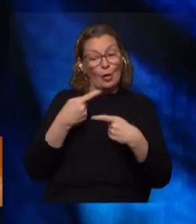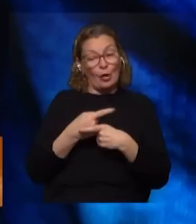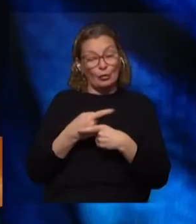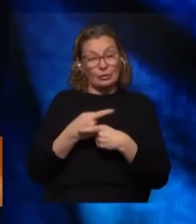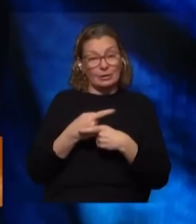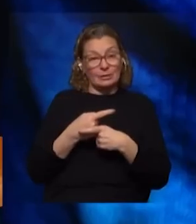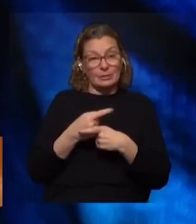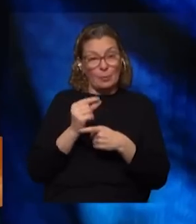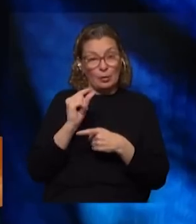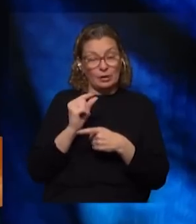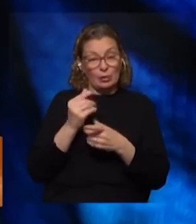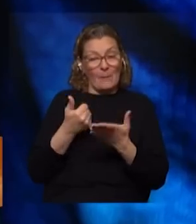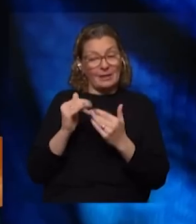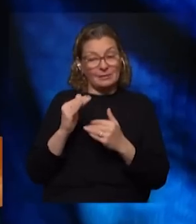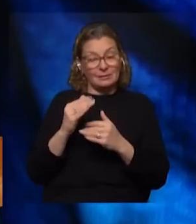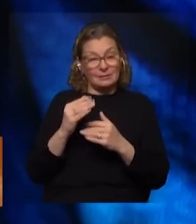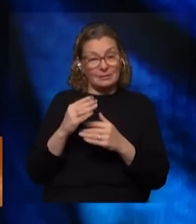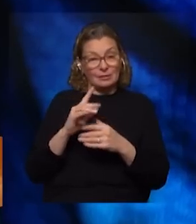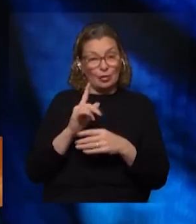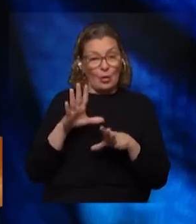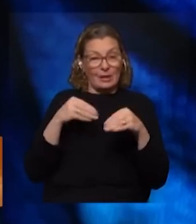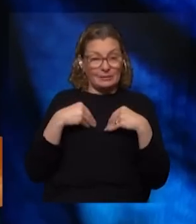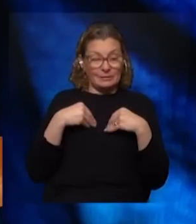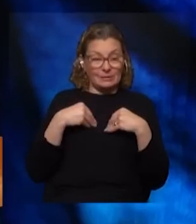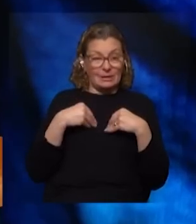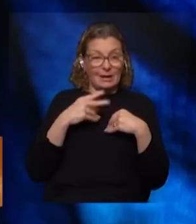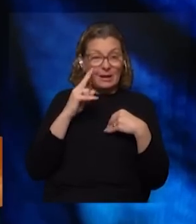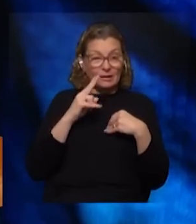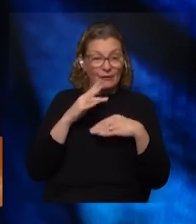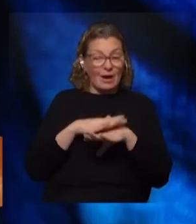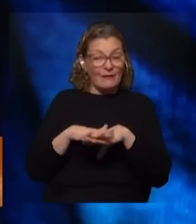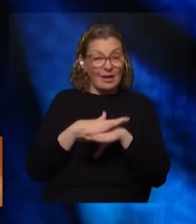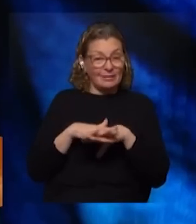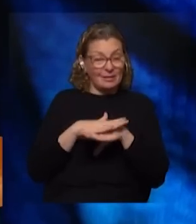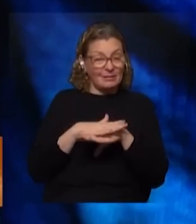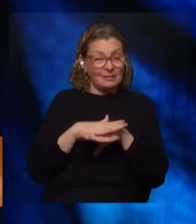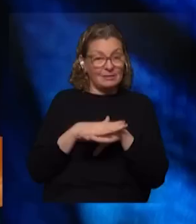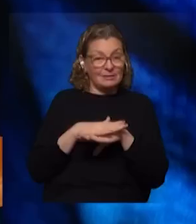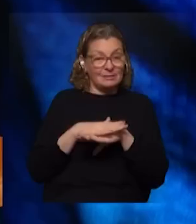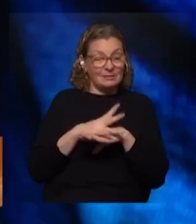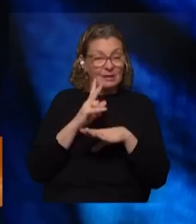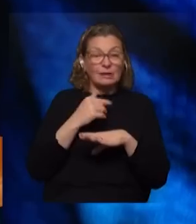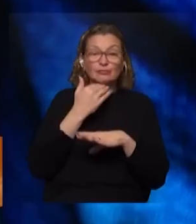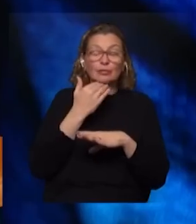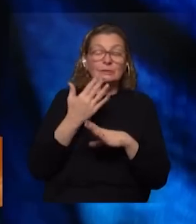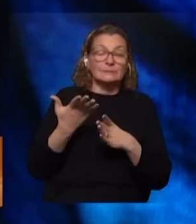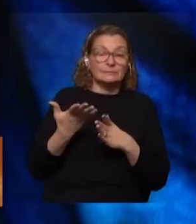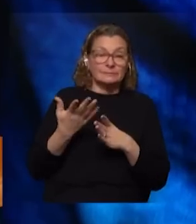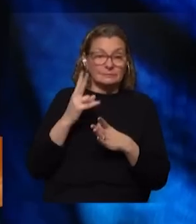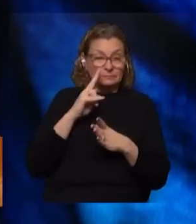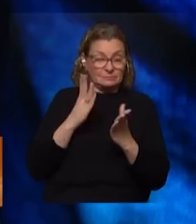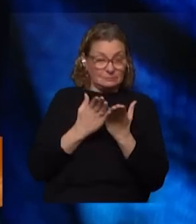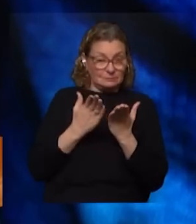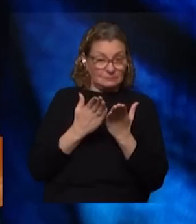leve pero hay que ver a nivel de base ahí no sé habría que